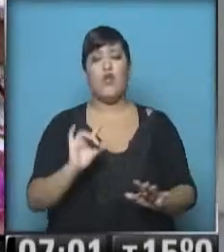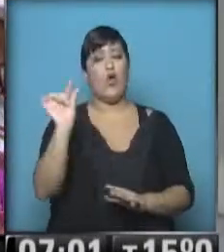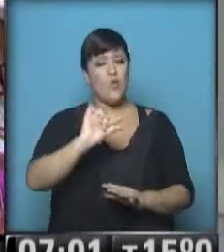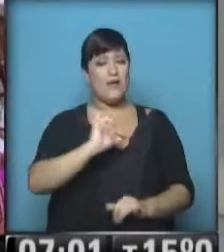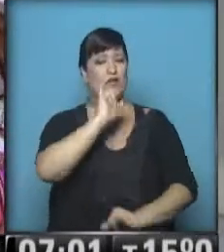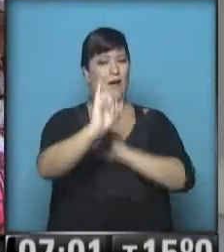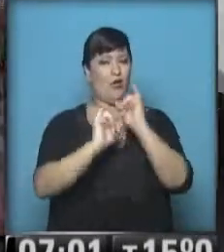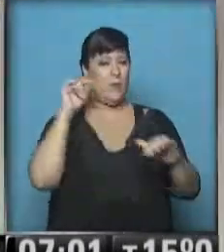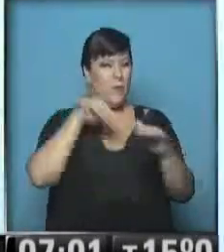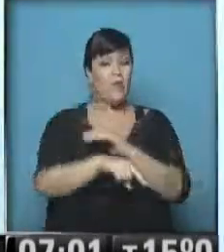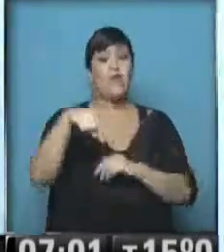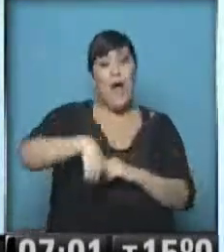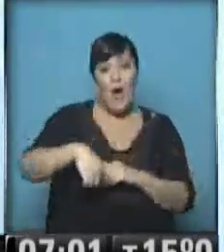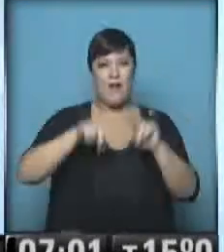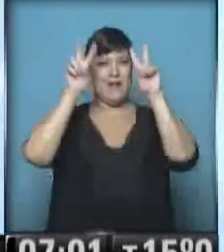titulares.